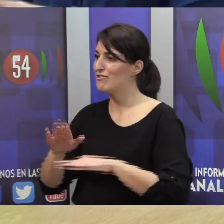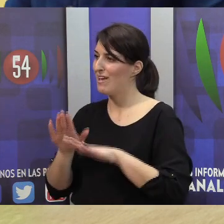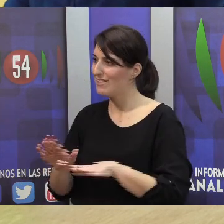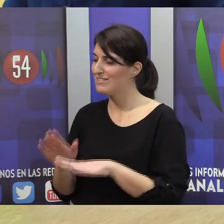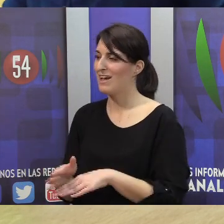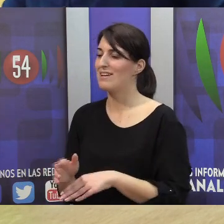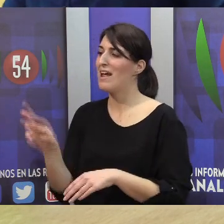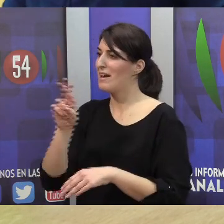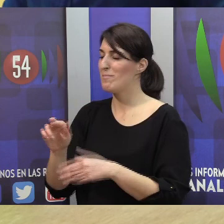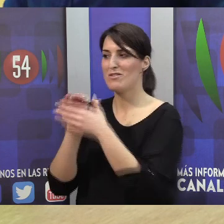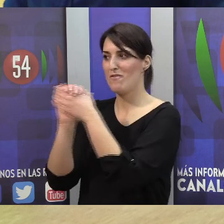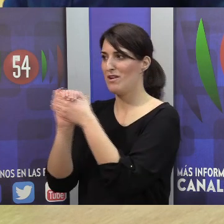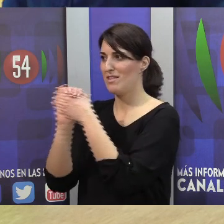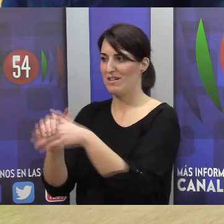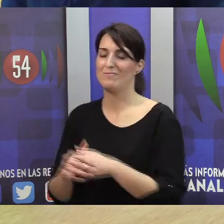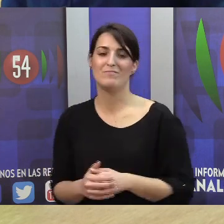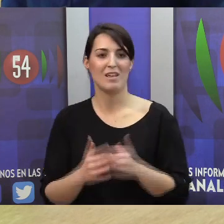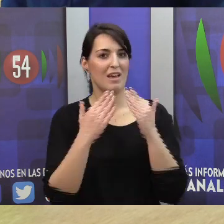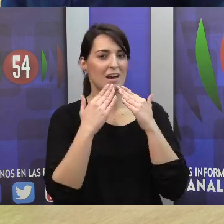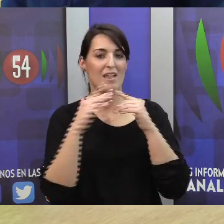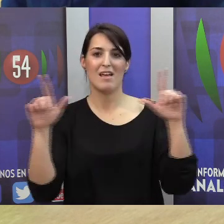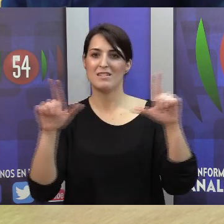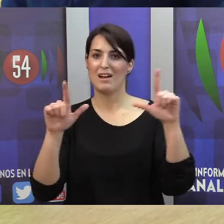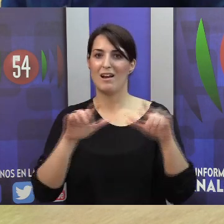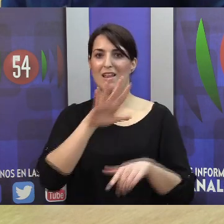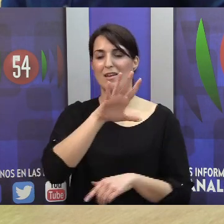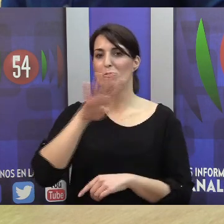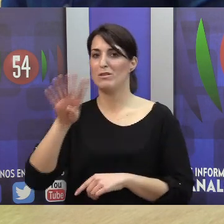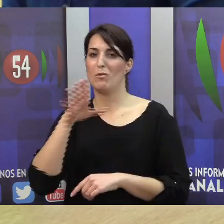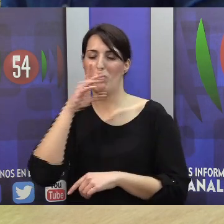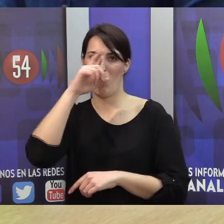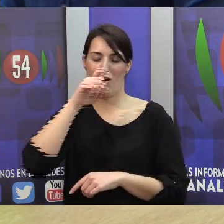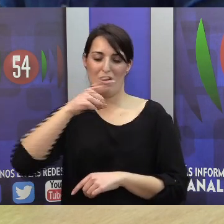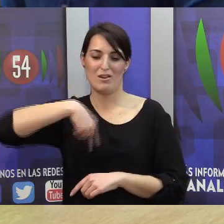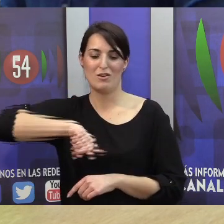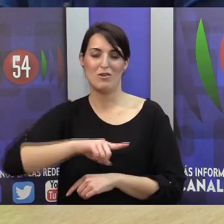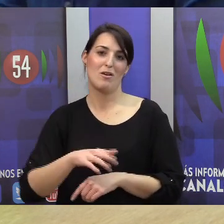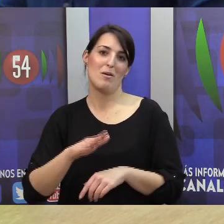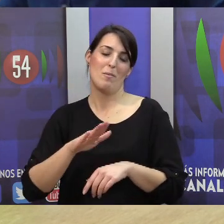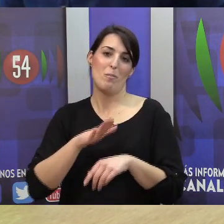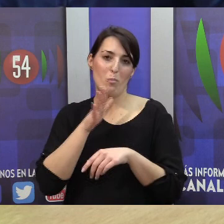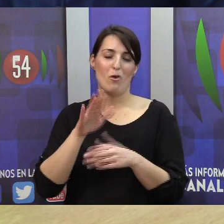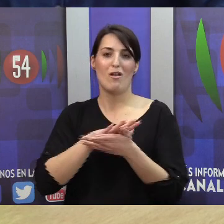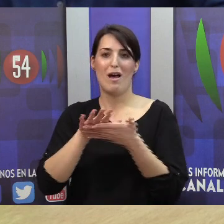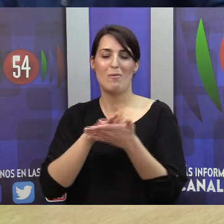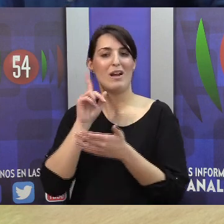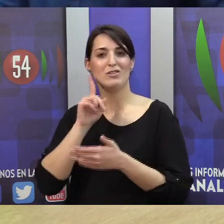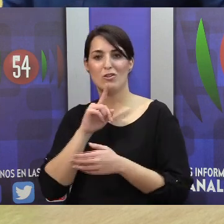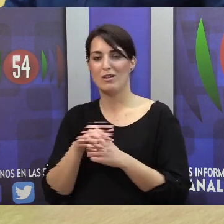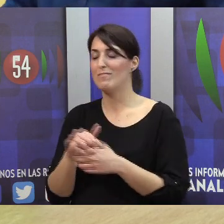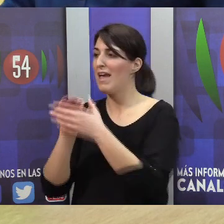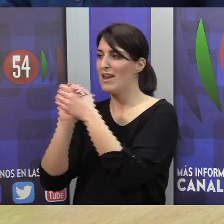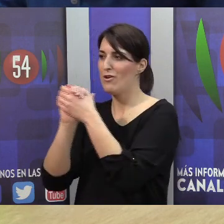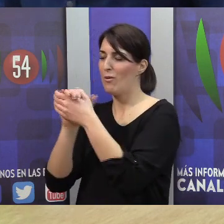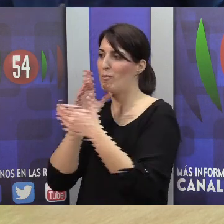reitero esa felicitación por él. Canal 54 por acordarse de nosotros, y por hablar un poco de Sordera. Enhorabuena por ese reconocimiento,